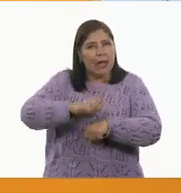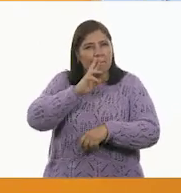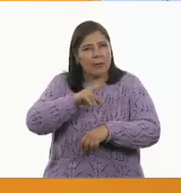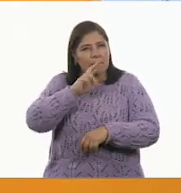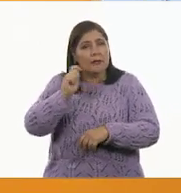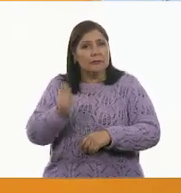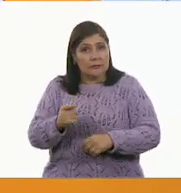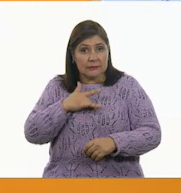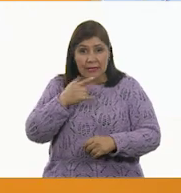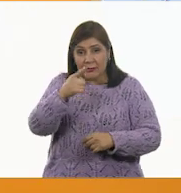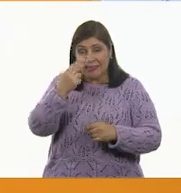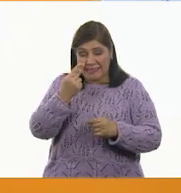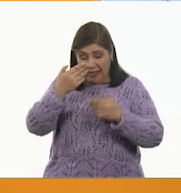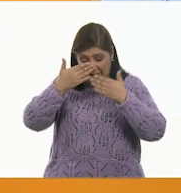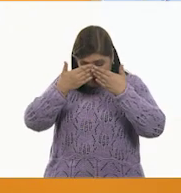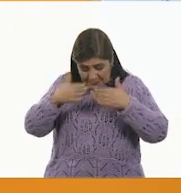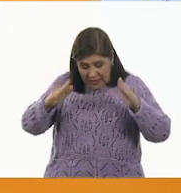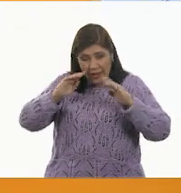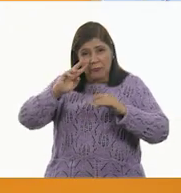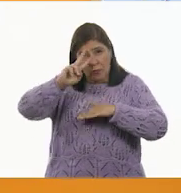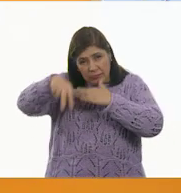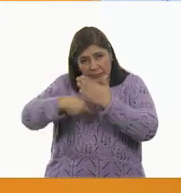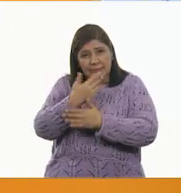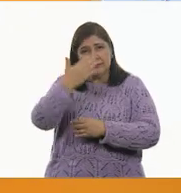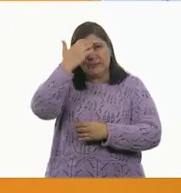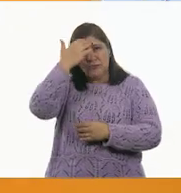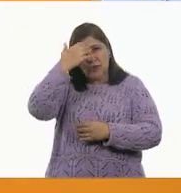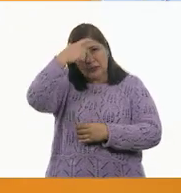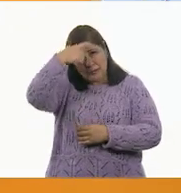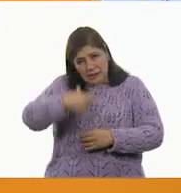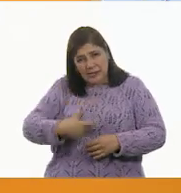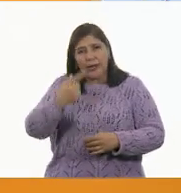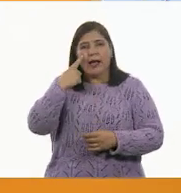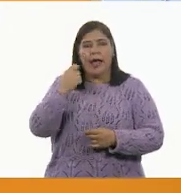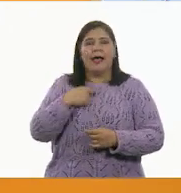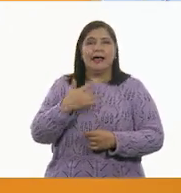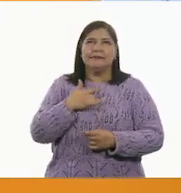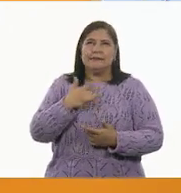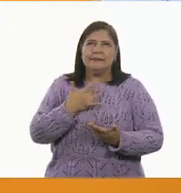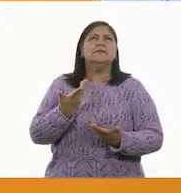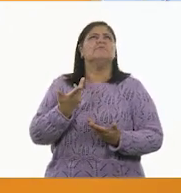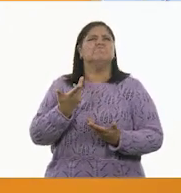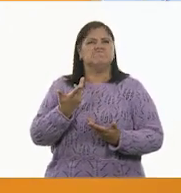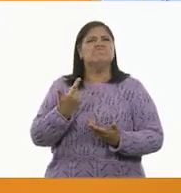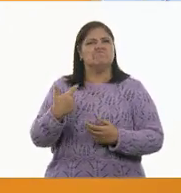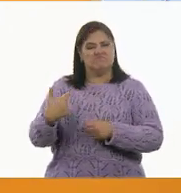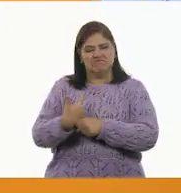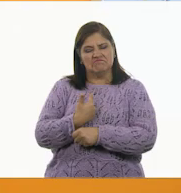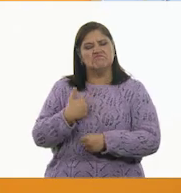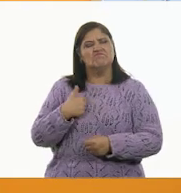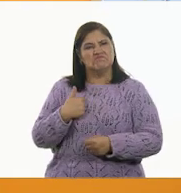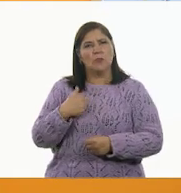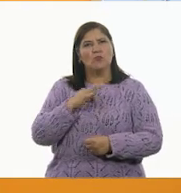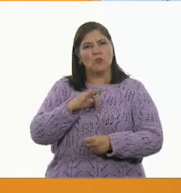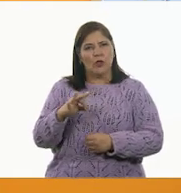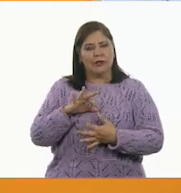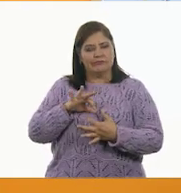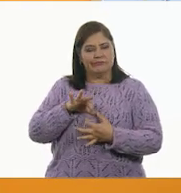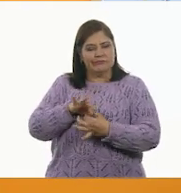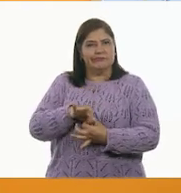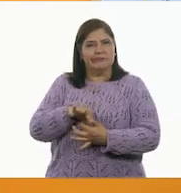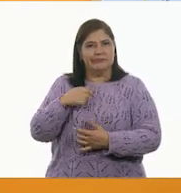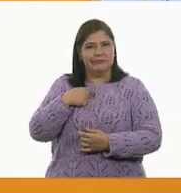Y eso te va a dar mucha confianza, mucha inspiración, saber que eres muy bueno, te hace sentir conectado o